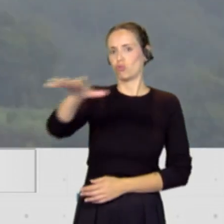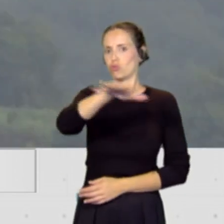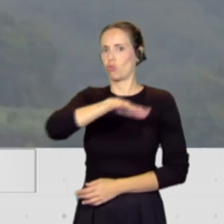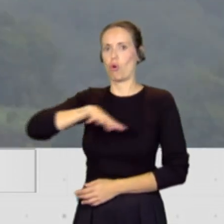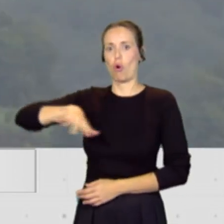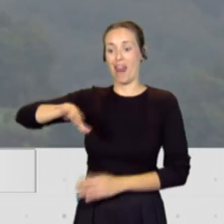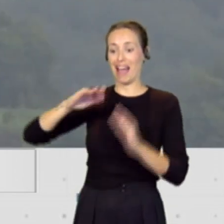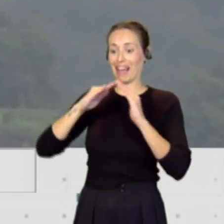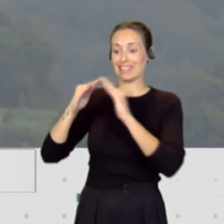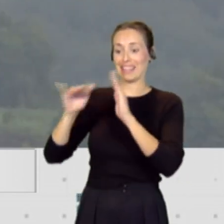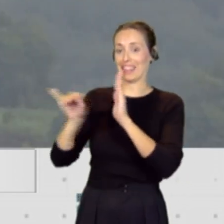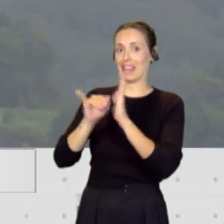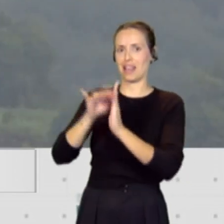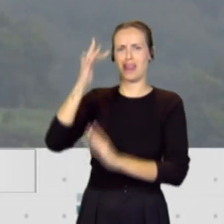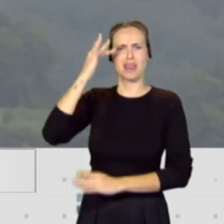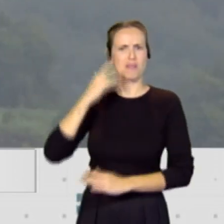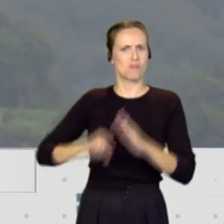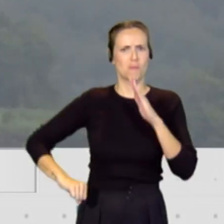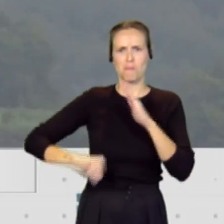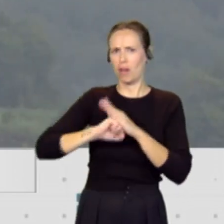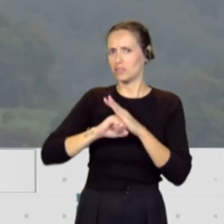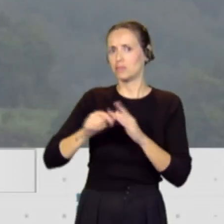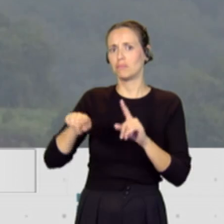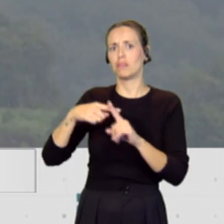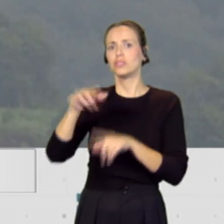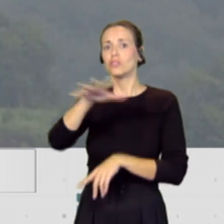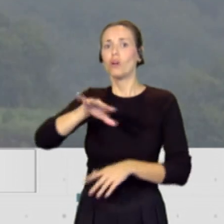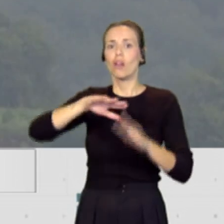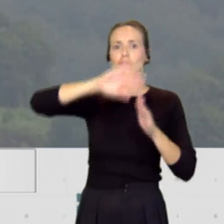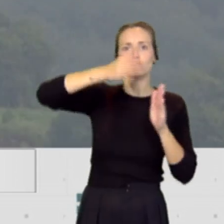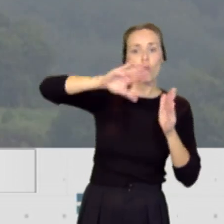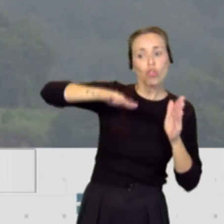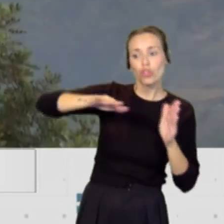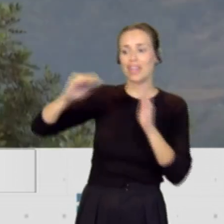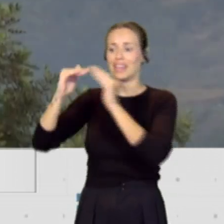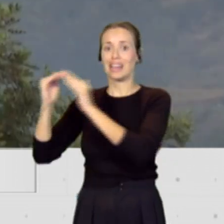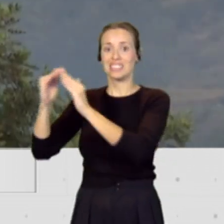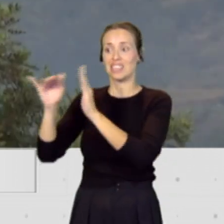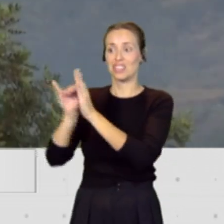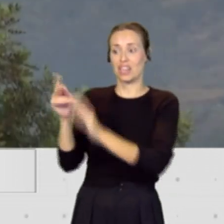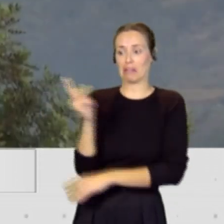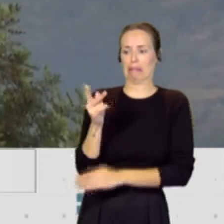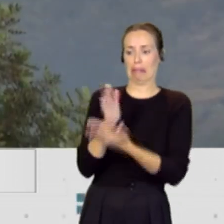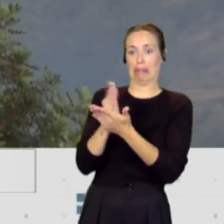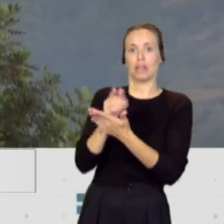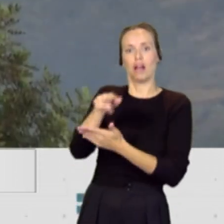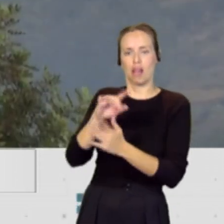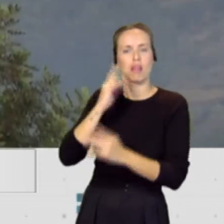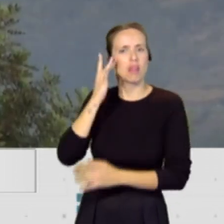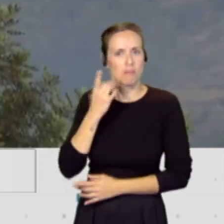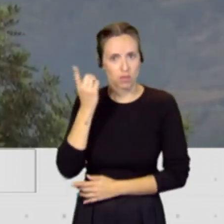entorno de esas viviendas y lo más limpio posible toda esa zona de interfaz. Es complicado, saben que además estamos también poniendo